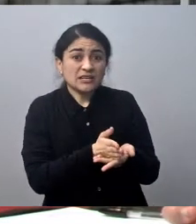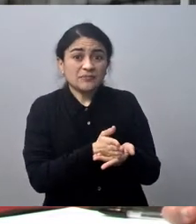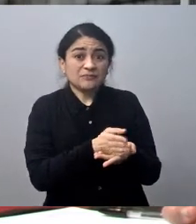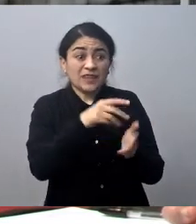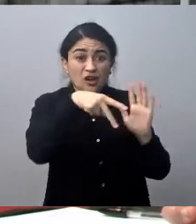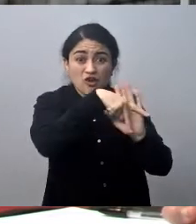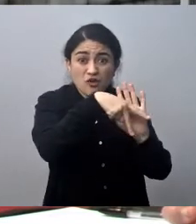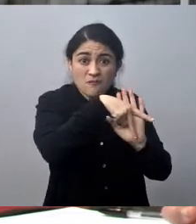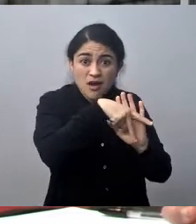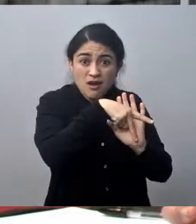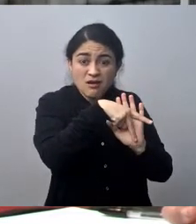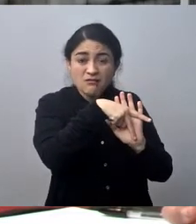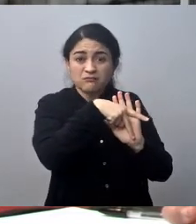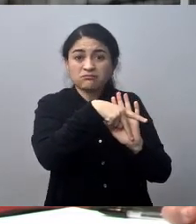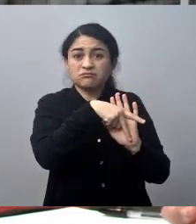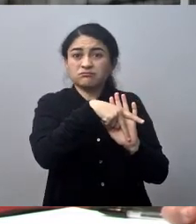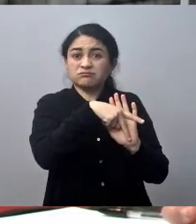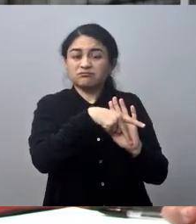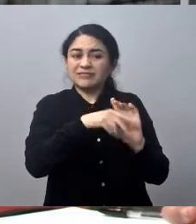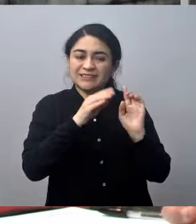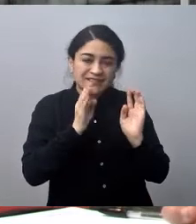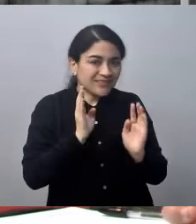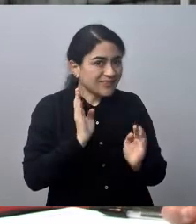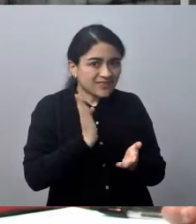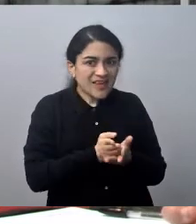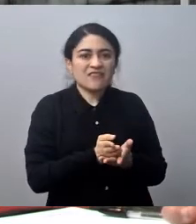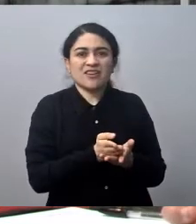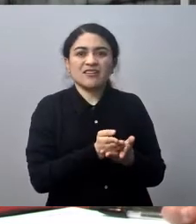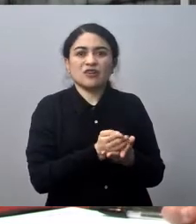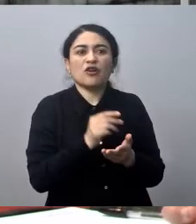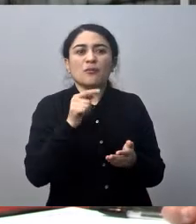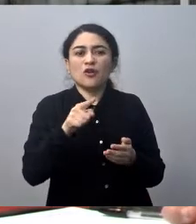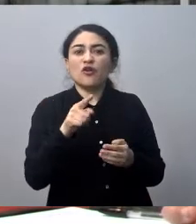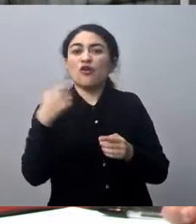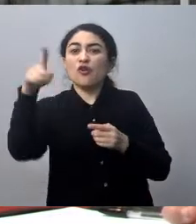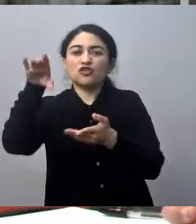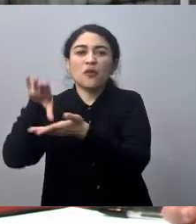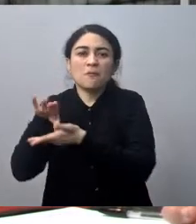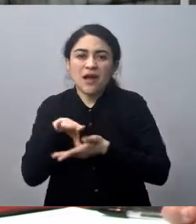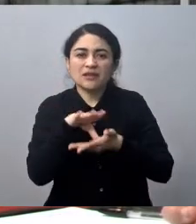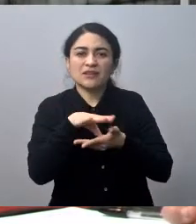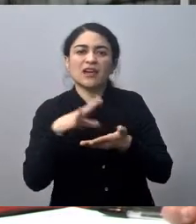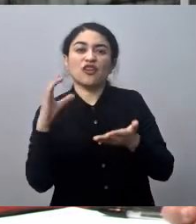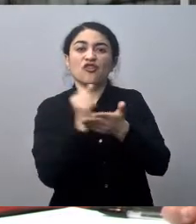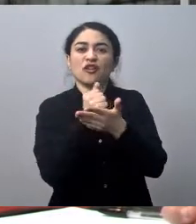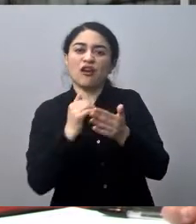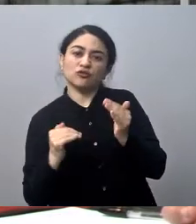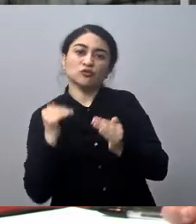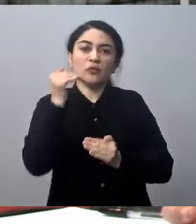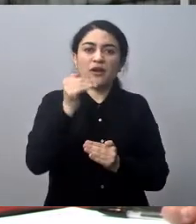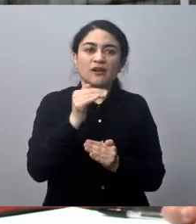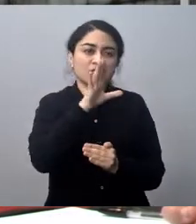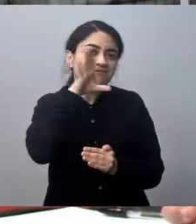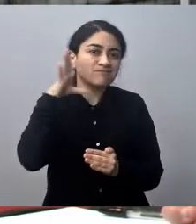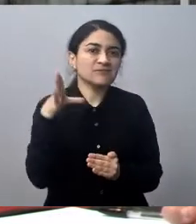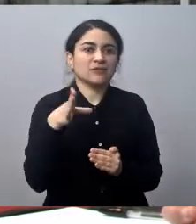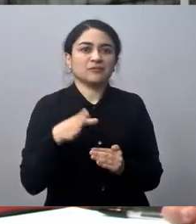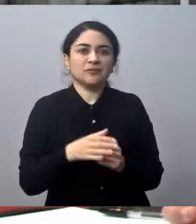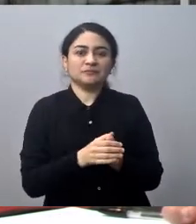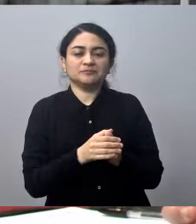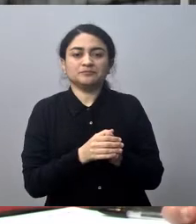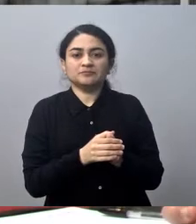generada, digamos, a la altura de los países que hoy día han superado todo este tipo de contaminación. Así que